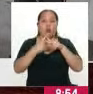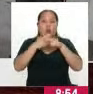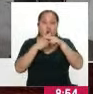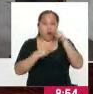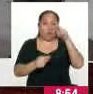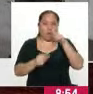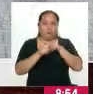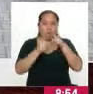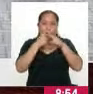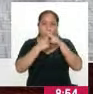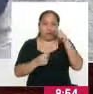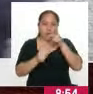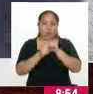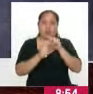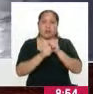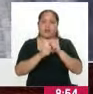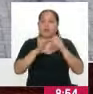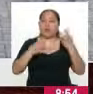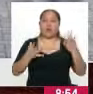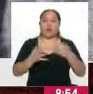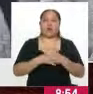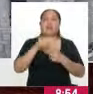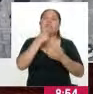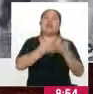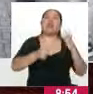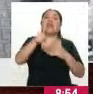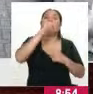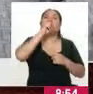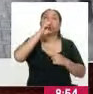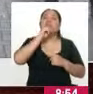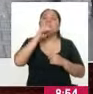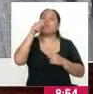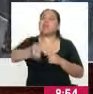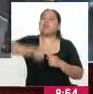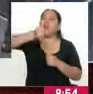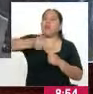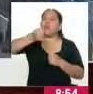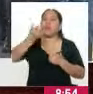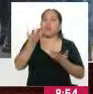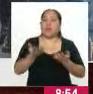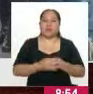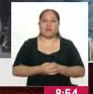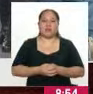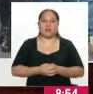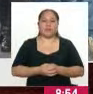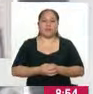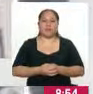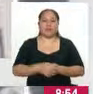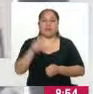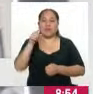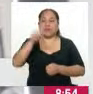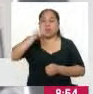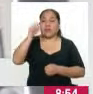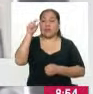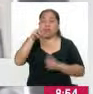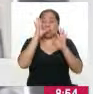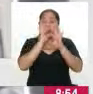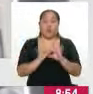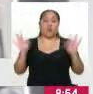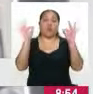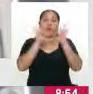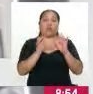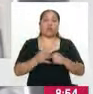tienen que empezar a conquistar desde el inicio de su gestión. ¿Qué les dirías a estas autoridades en ese escenario? Sí, ese es un reto importante,